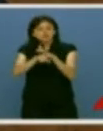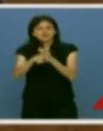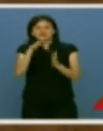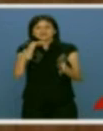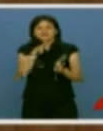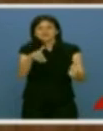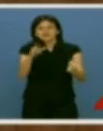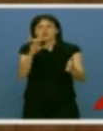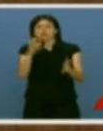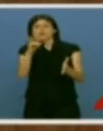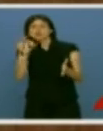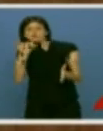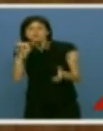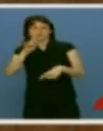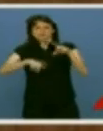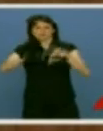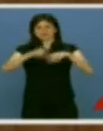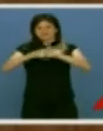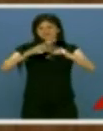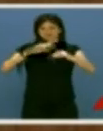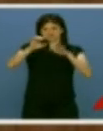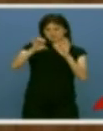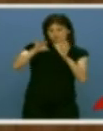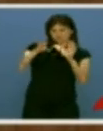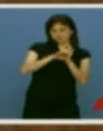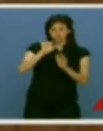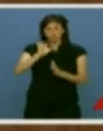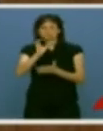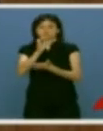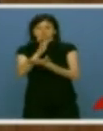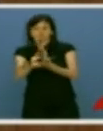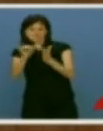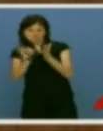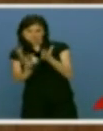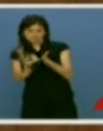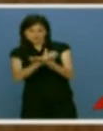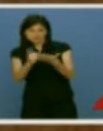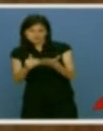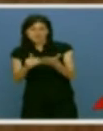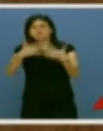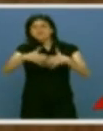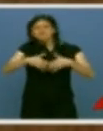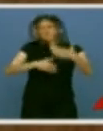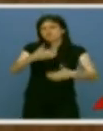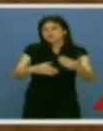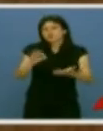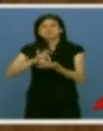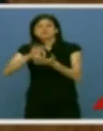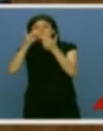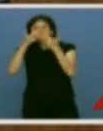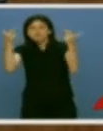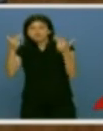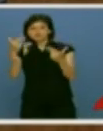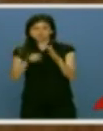tras la sentencia del Tribunal Constitucional, de cómo desarrollamos nuestro estatuto de autonomía, de cómo financiamos los servicios públicos, pero propongo que no